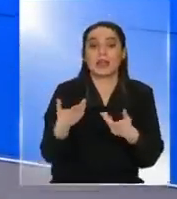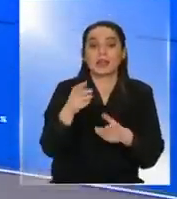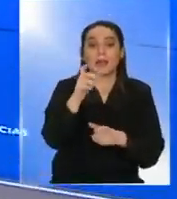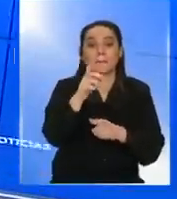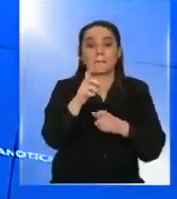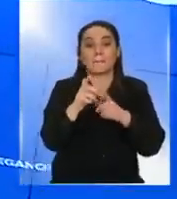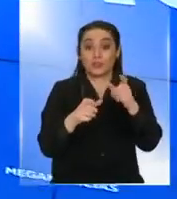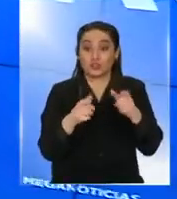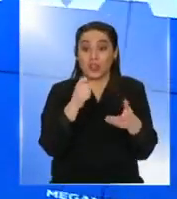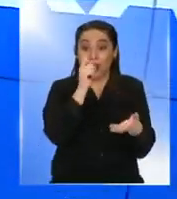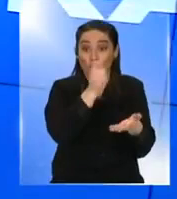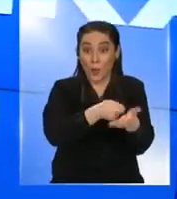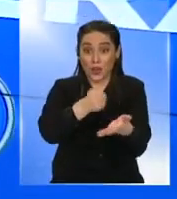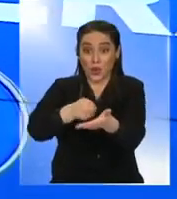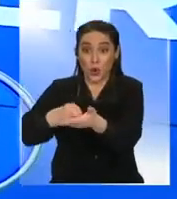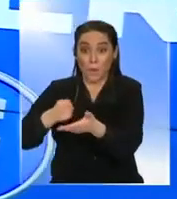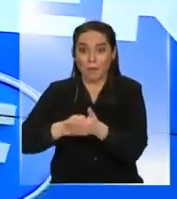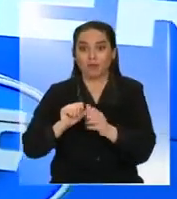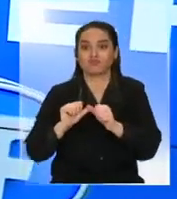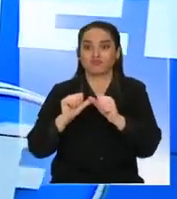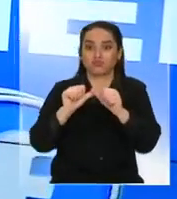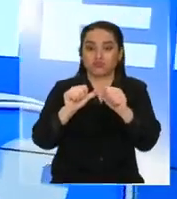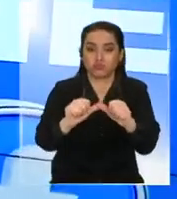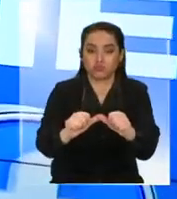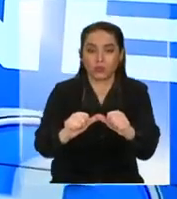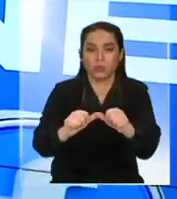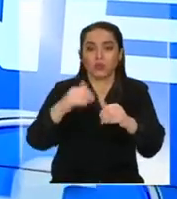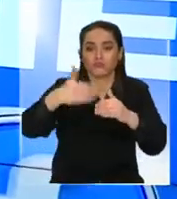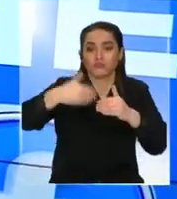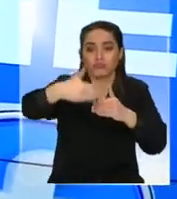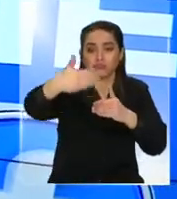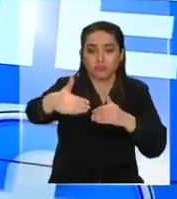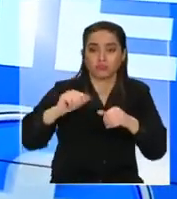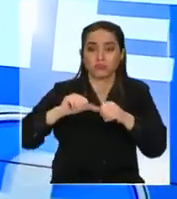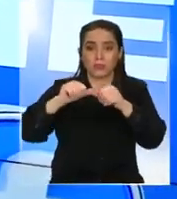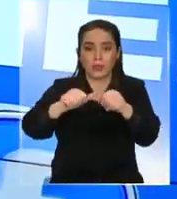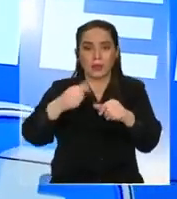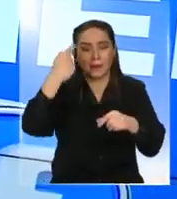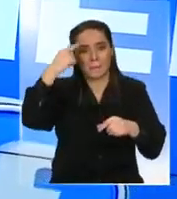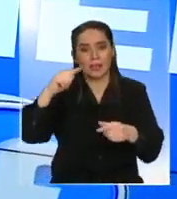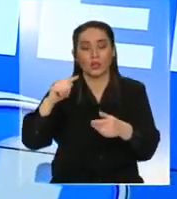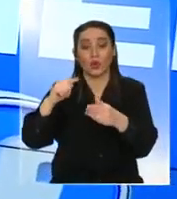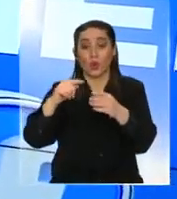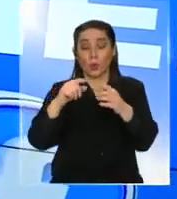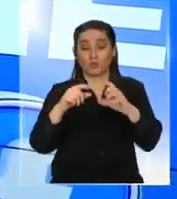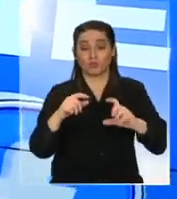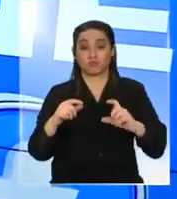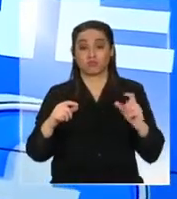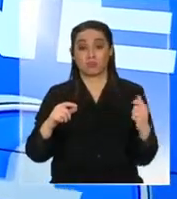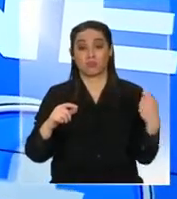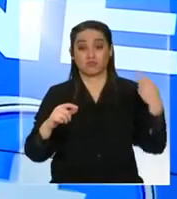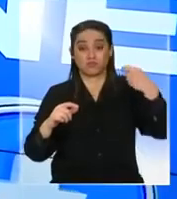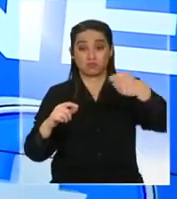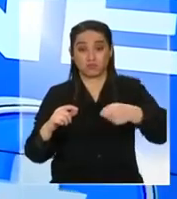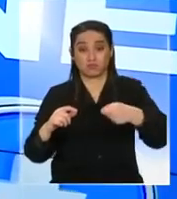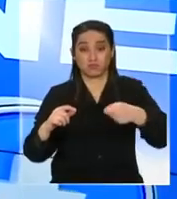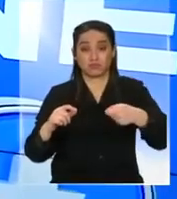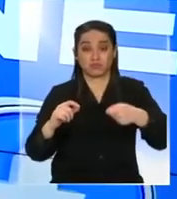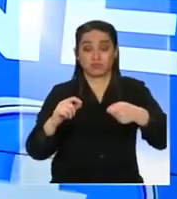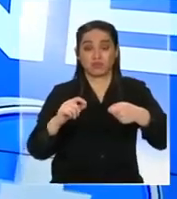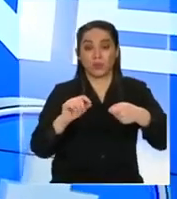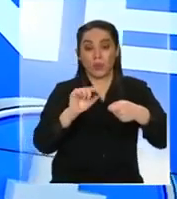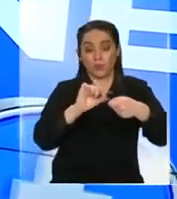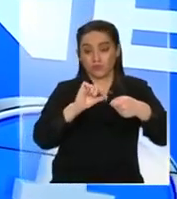siempre se mantenga durante varios periodos y por lo tanto que este diferencial del poder adquisitivo siempre vaya en